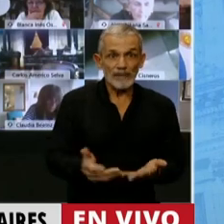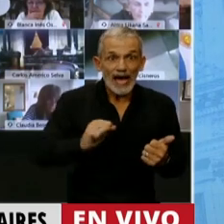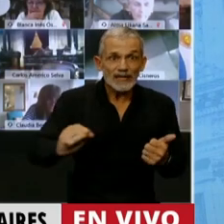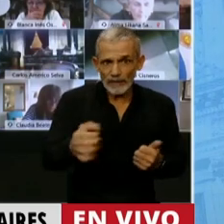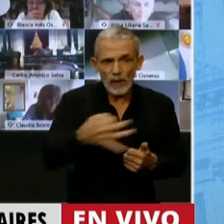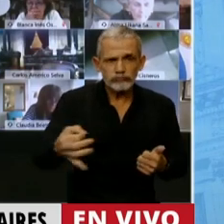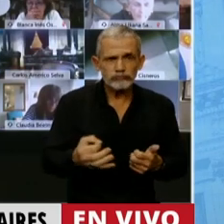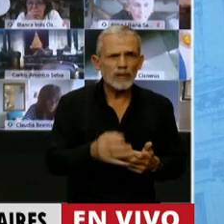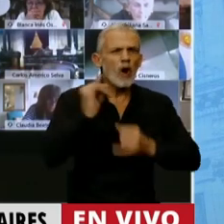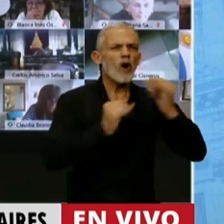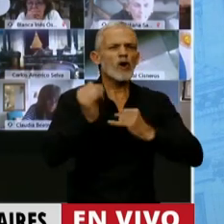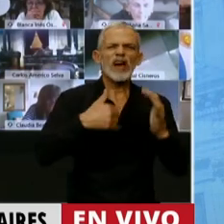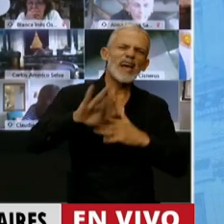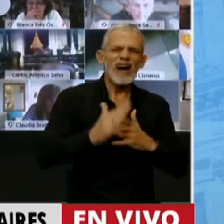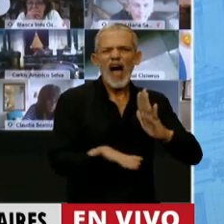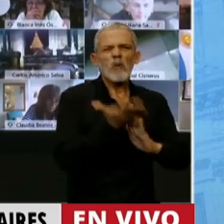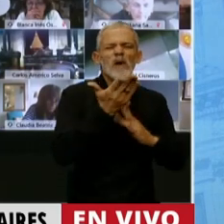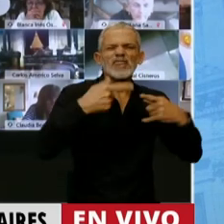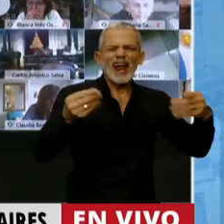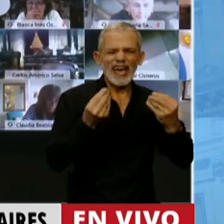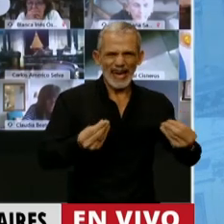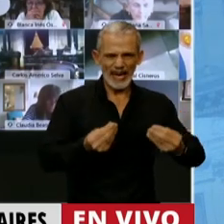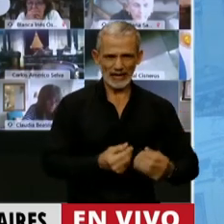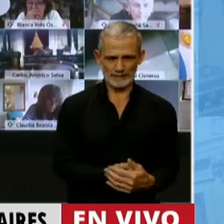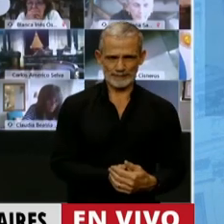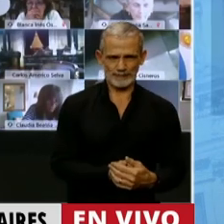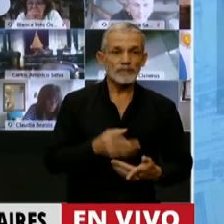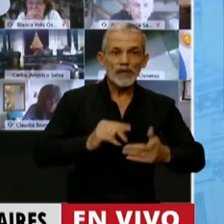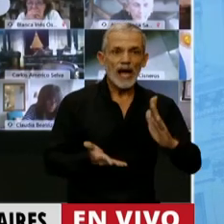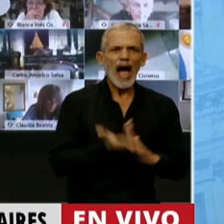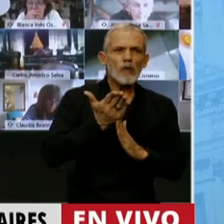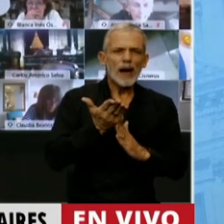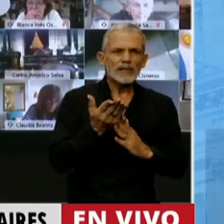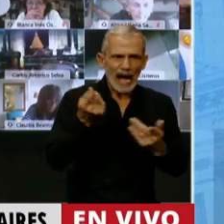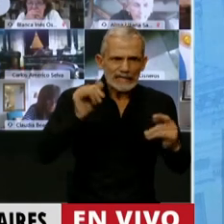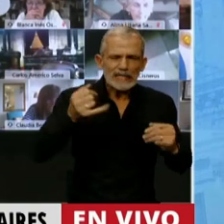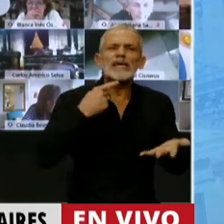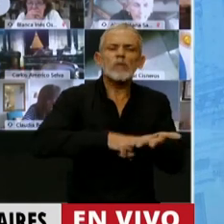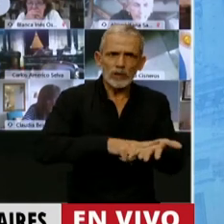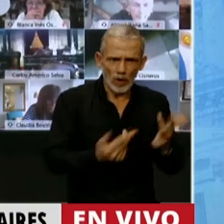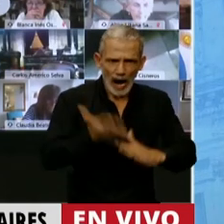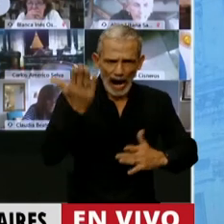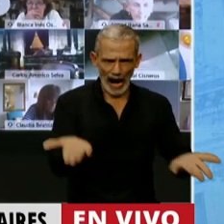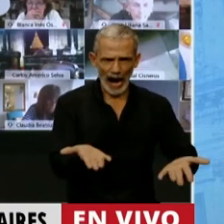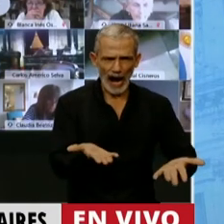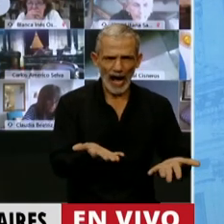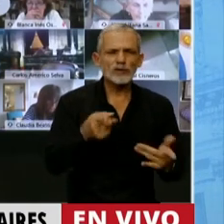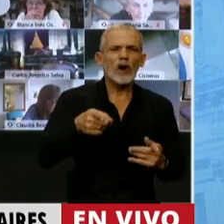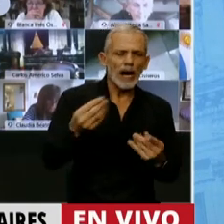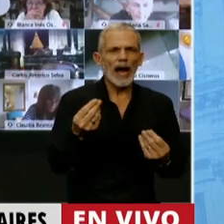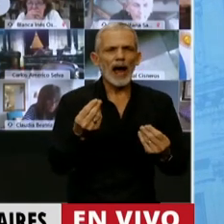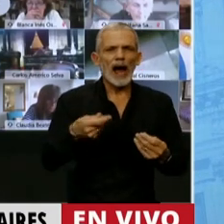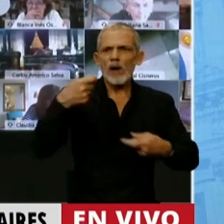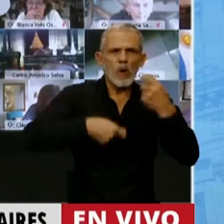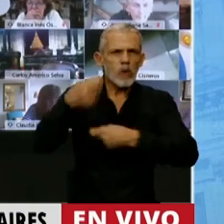Estafadores. ¿A quién le quieren contar que van a aumentar qué? Y lo que aumenta así son los gastos tributarios, que son las exenciones impositivas a las